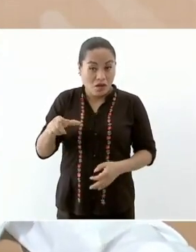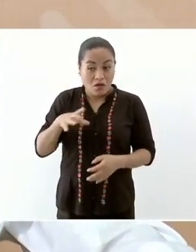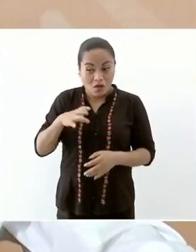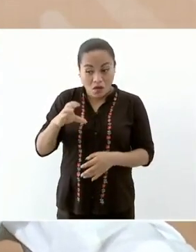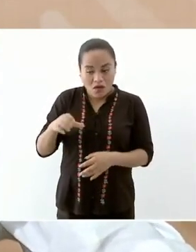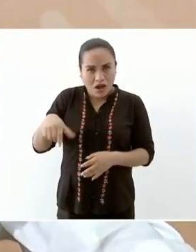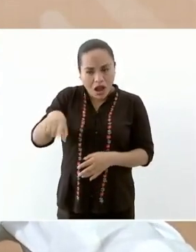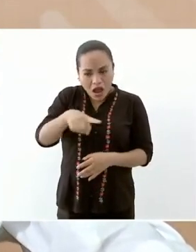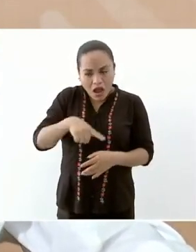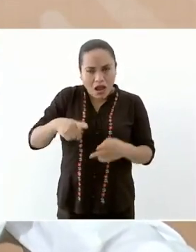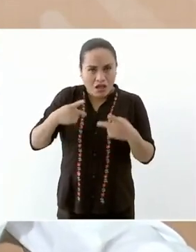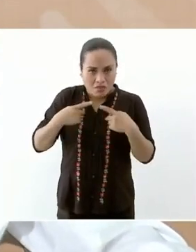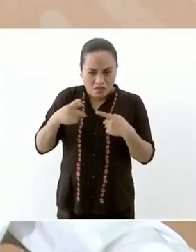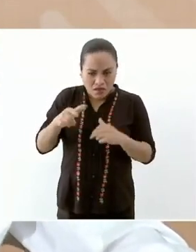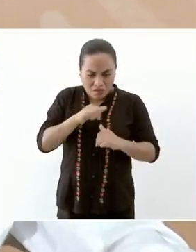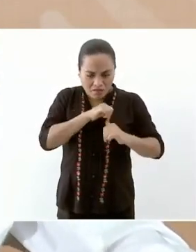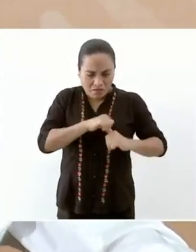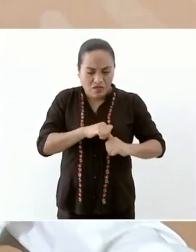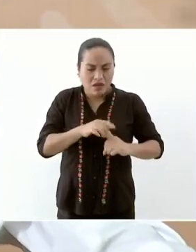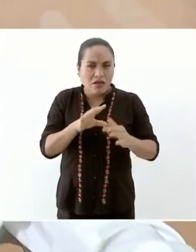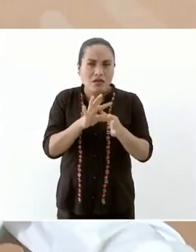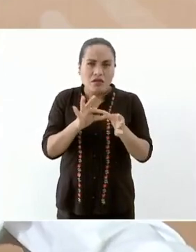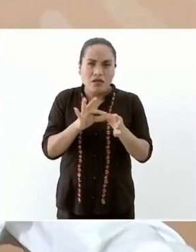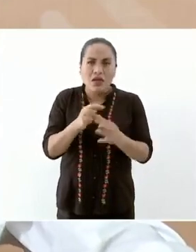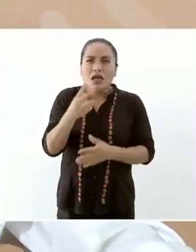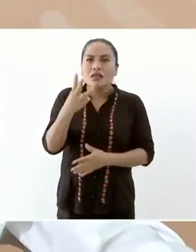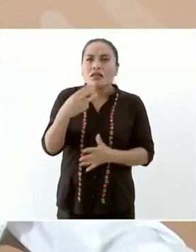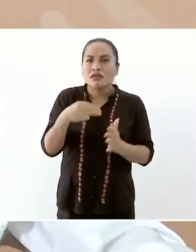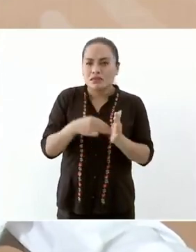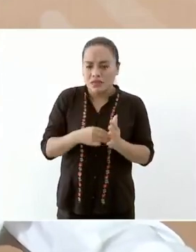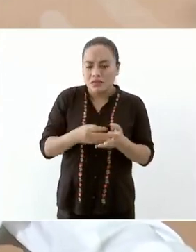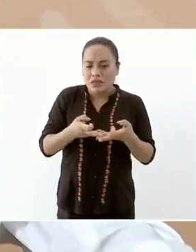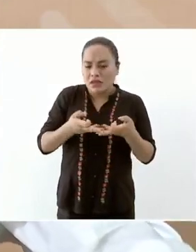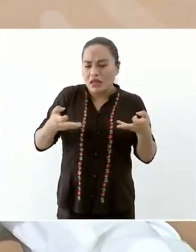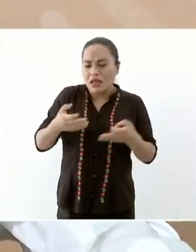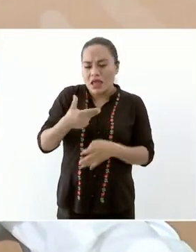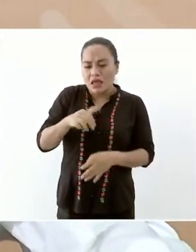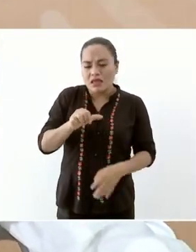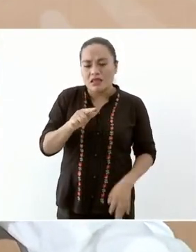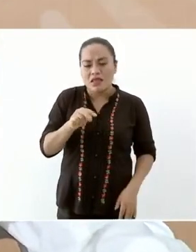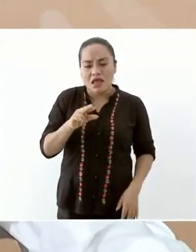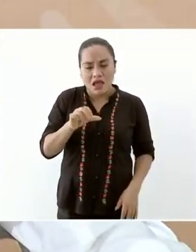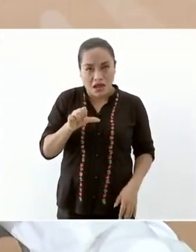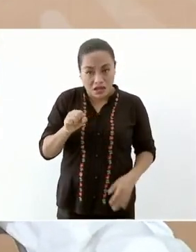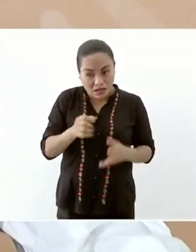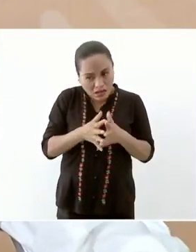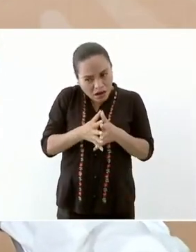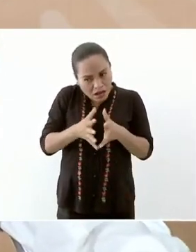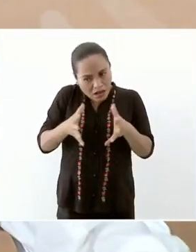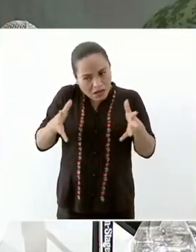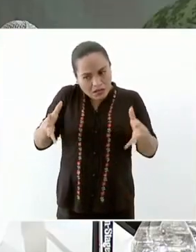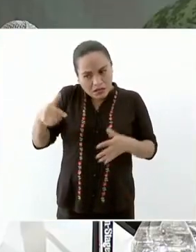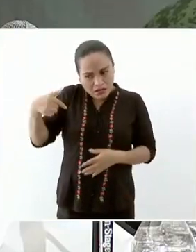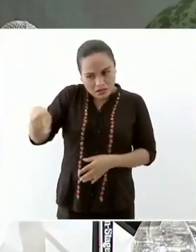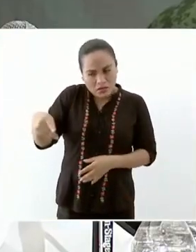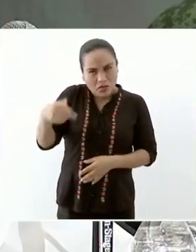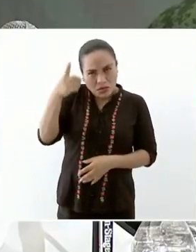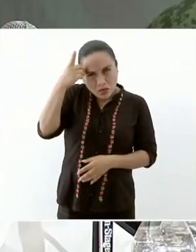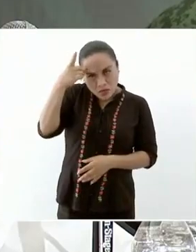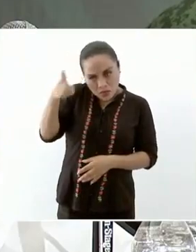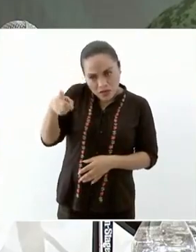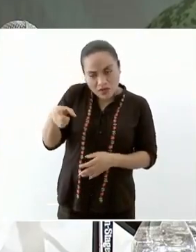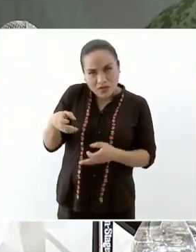que tres mil hectáreas de sus terrenos pasaran a otras